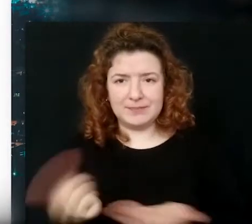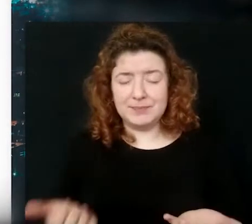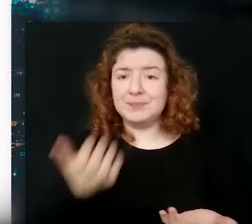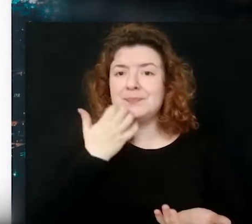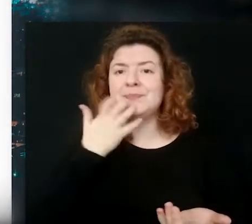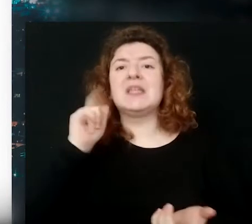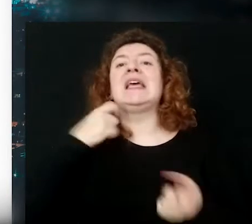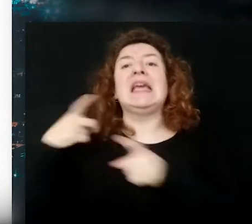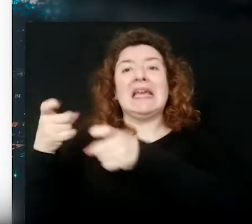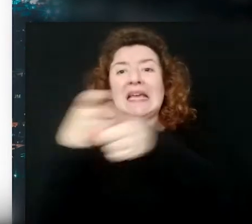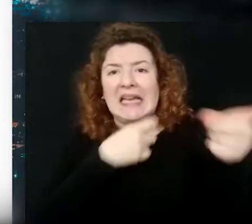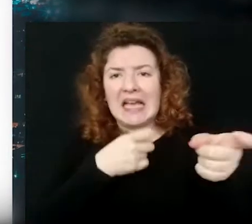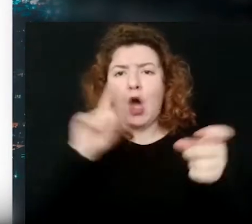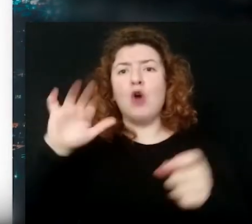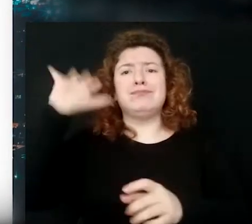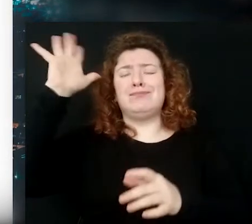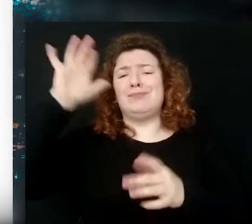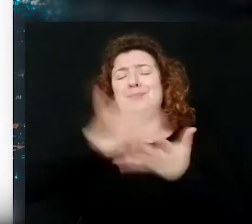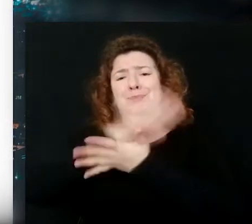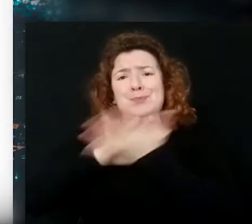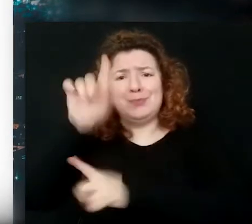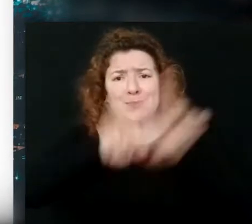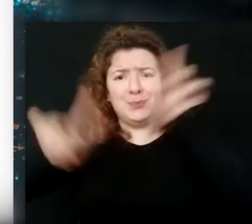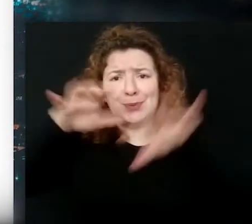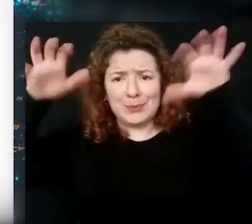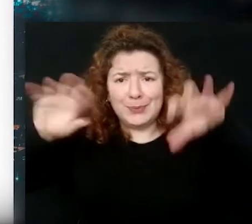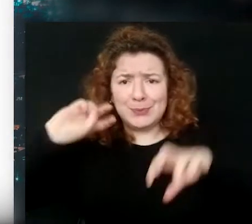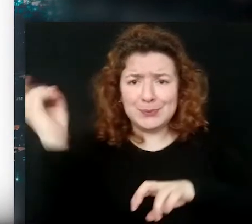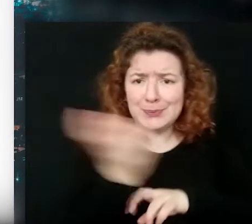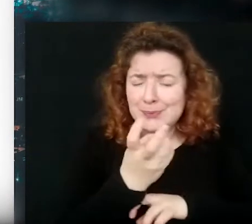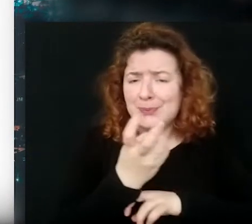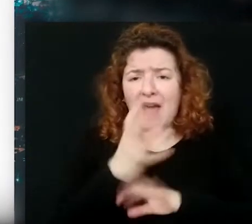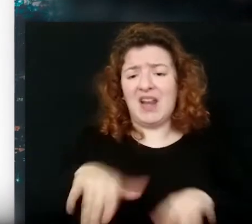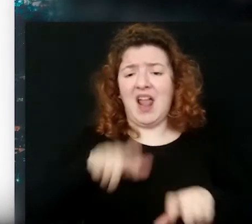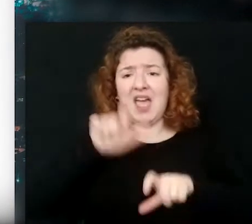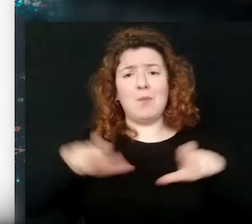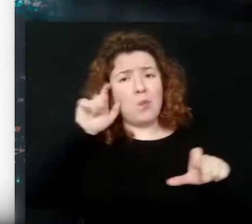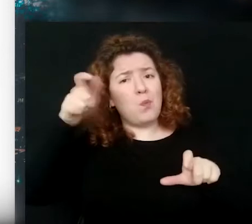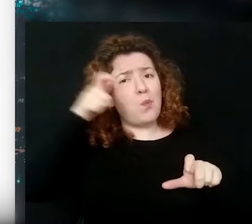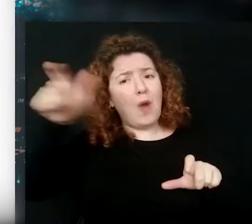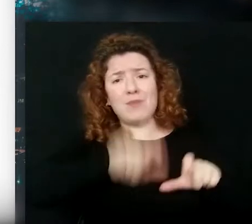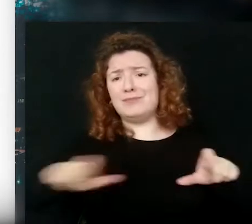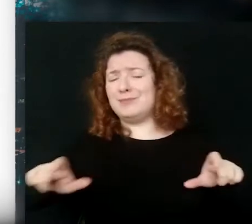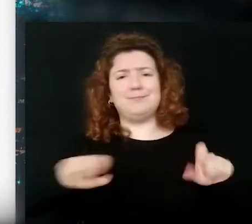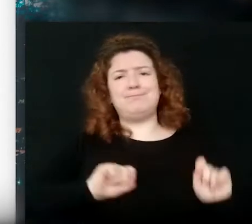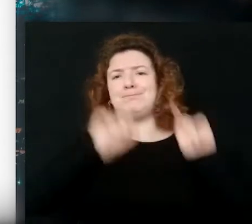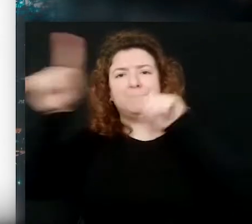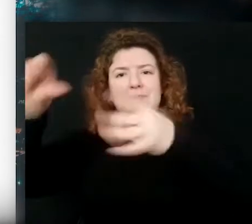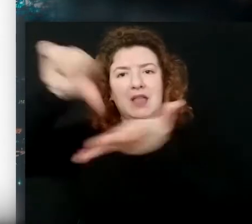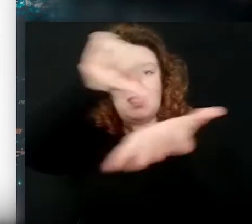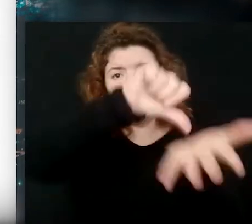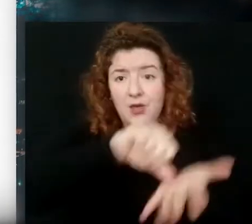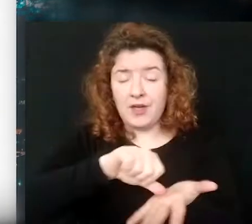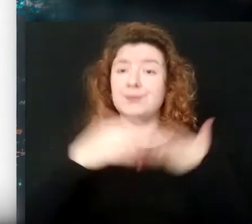que azotan a los pobladores de zonas rurales, favorece los movimientos migratorios hacia las ciudades. Se necesita